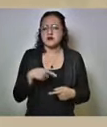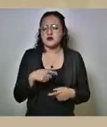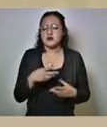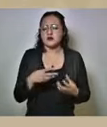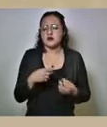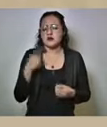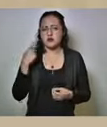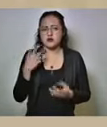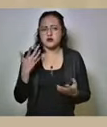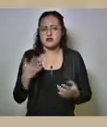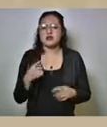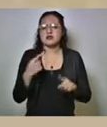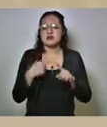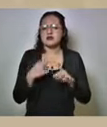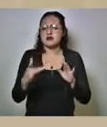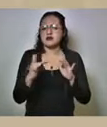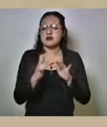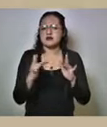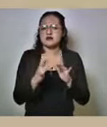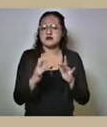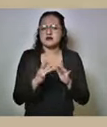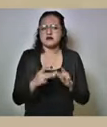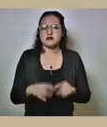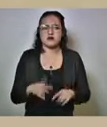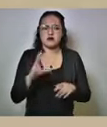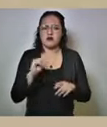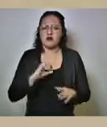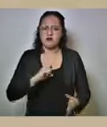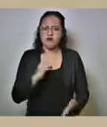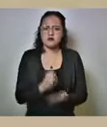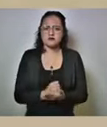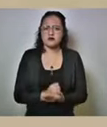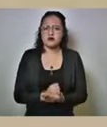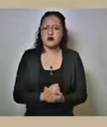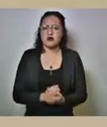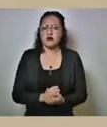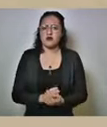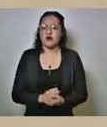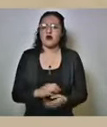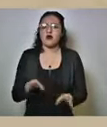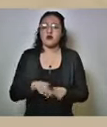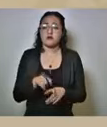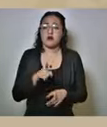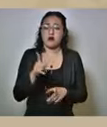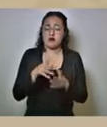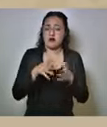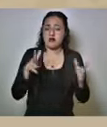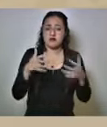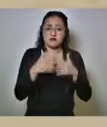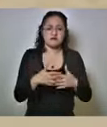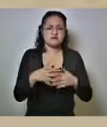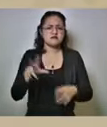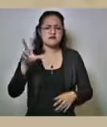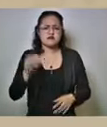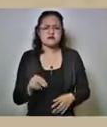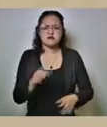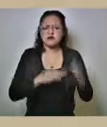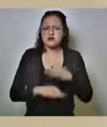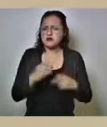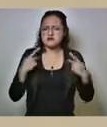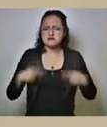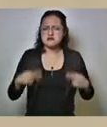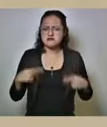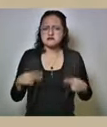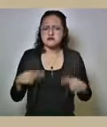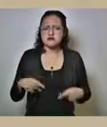seguramente entrará en contacto no no estrictamente no precisamente dirigido a empresarios a todo a todas las personas